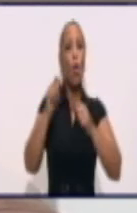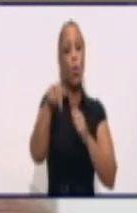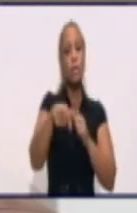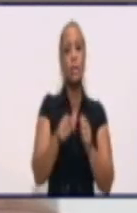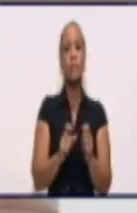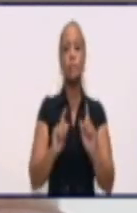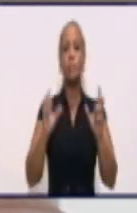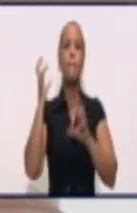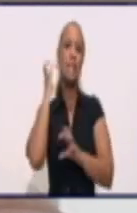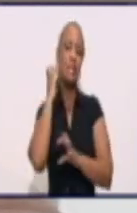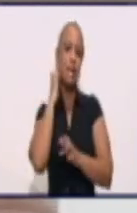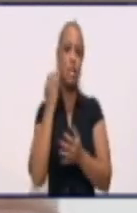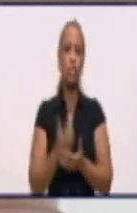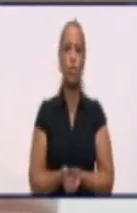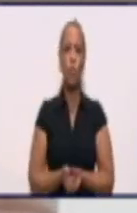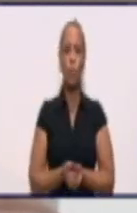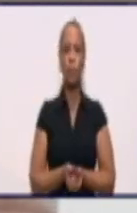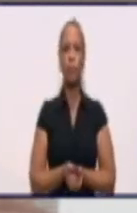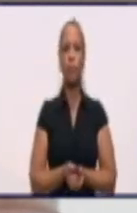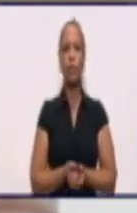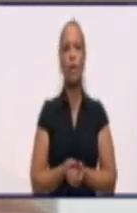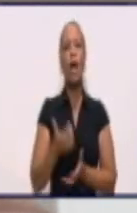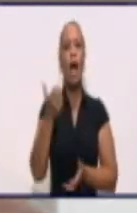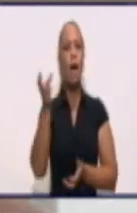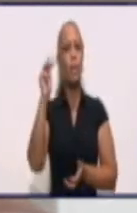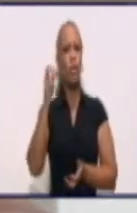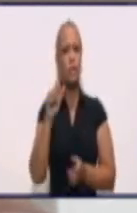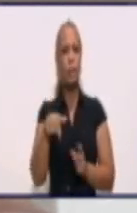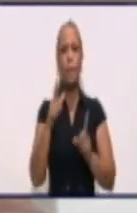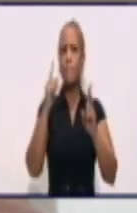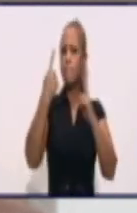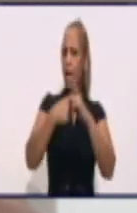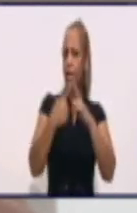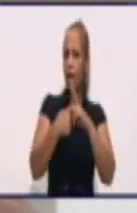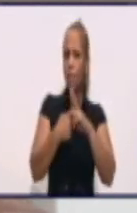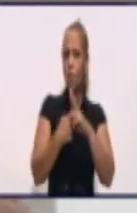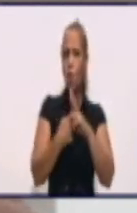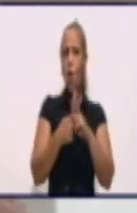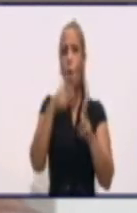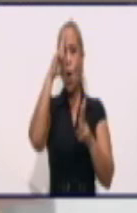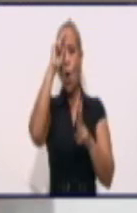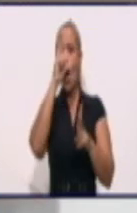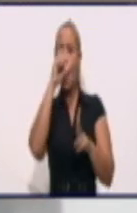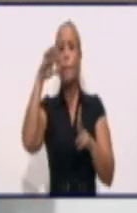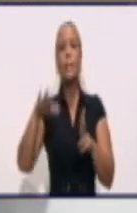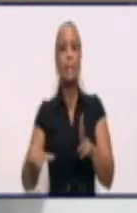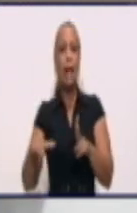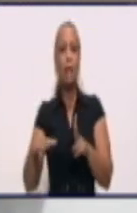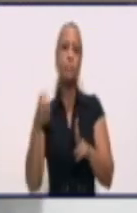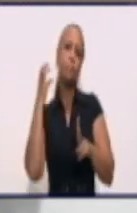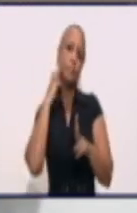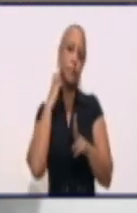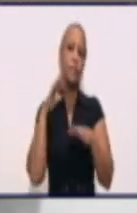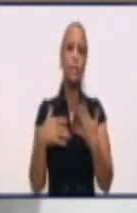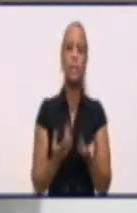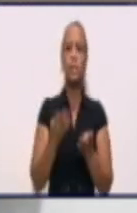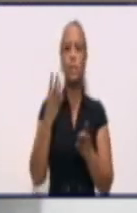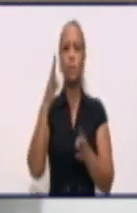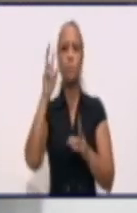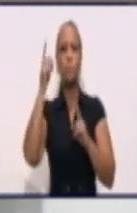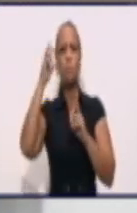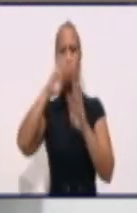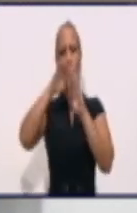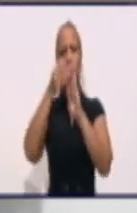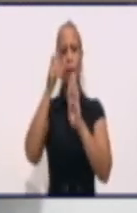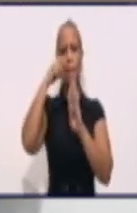Manzanillo, Amado Esteve en Bayamo, Hospital Infantil en Manzanillo y Monteverde en Bayamo. Es en el horario de 4